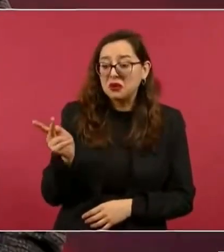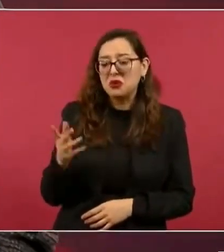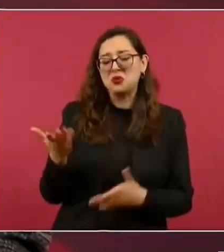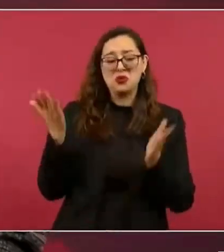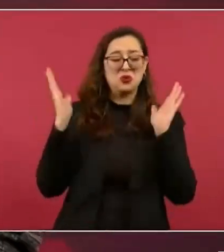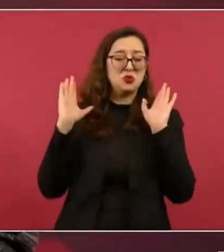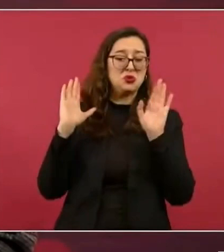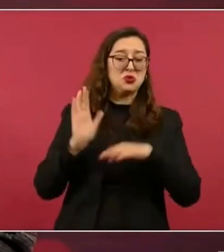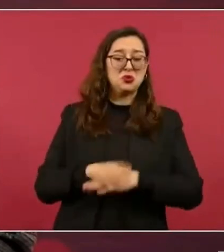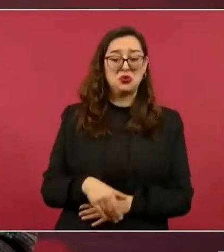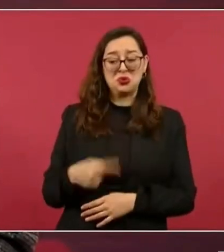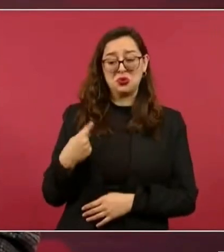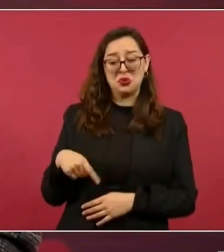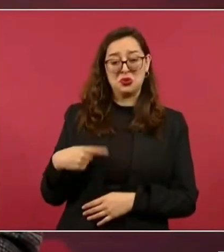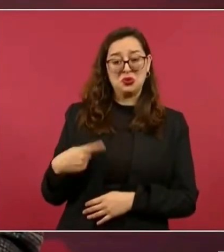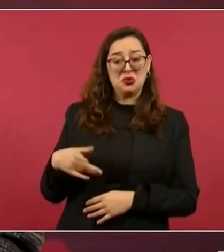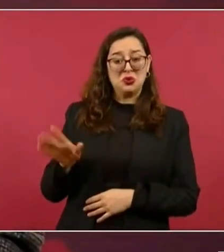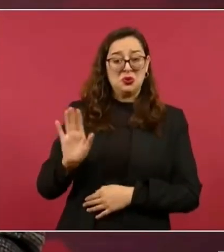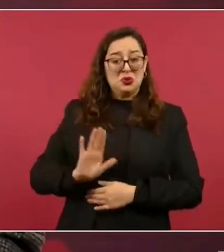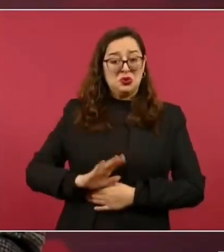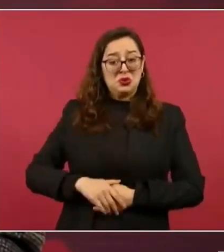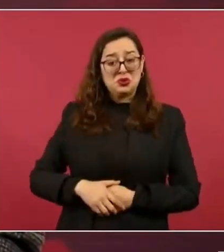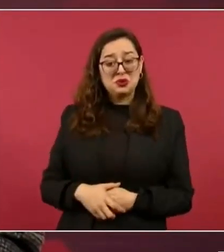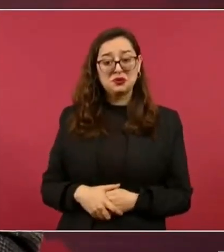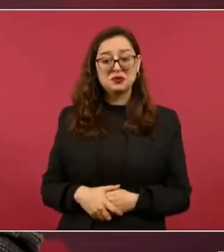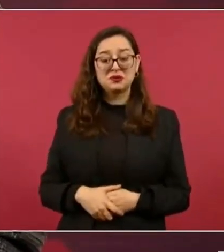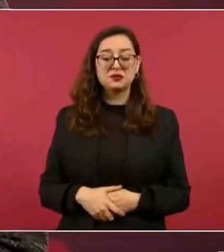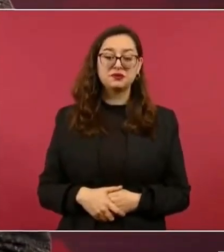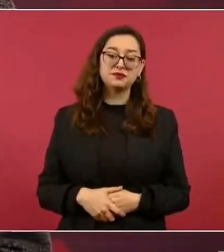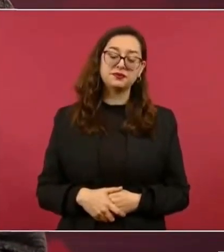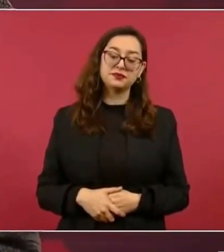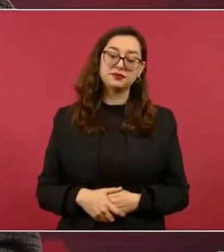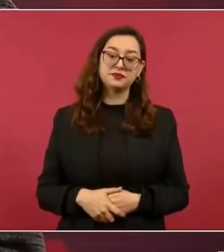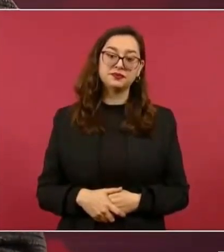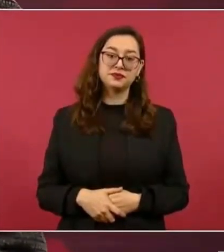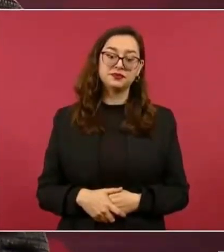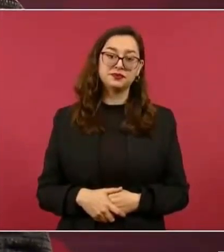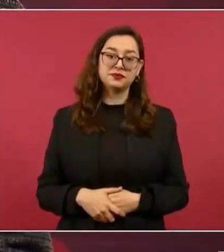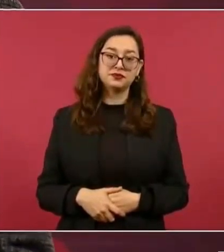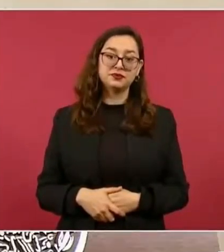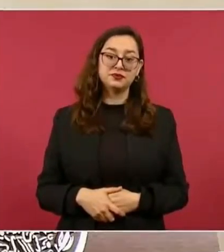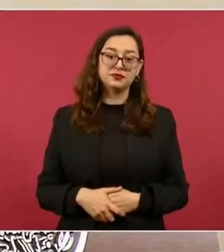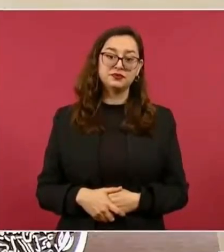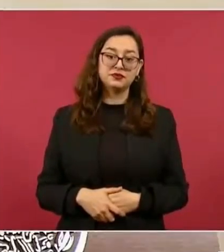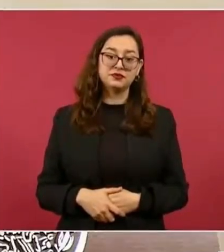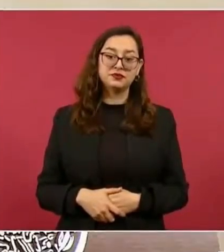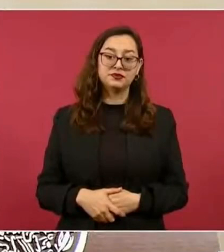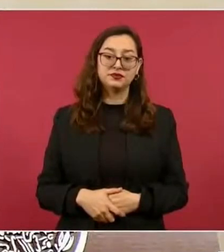y que vas a estar